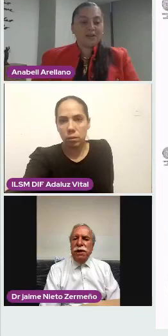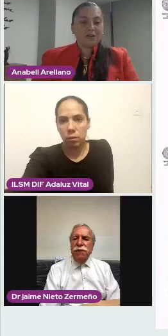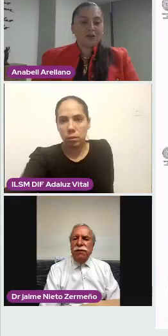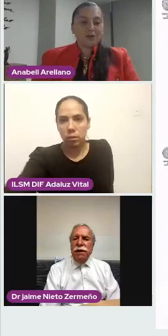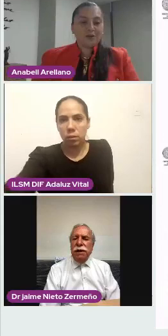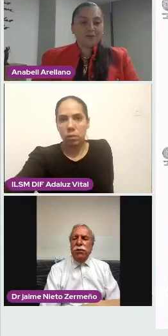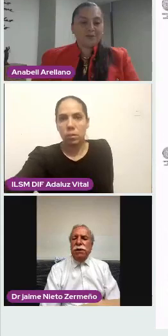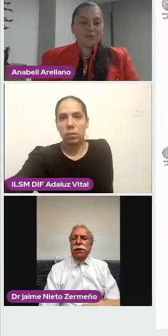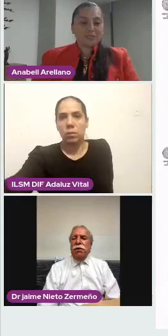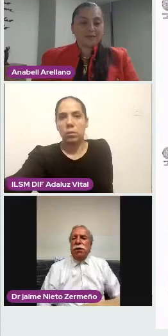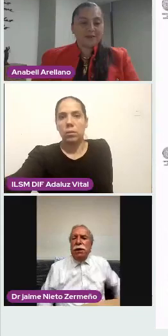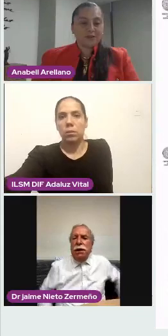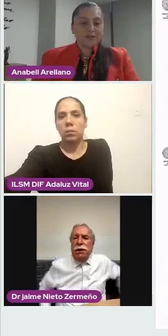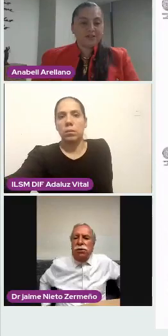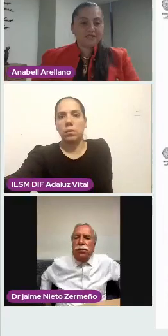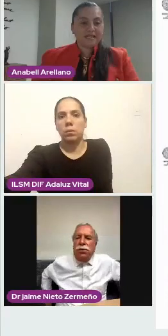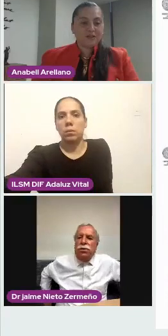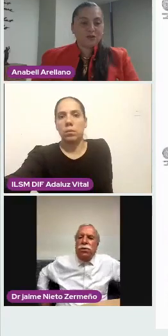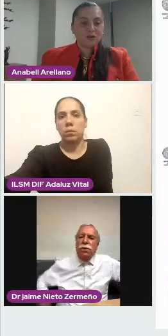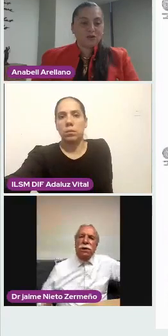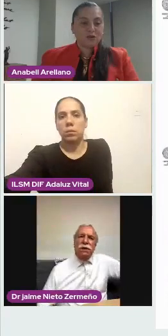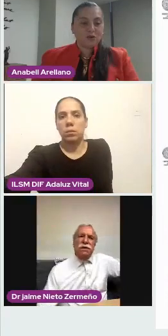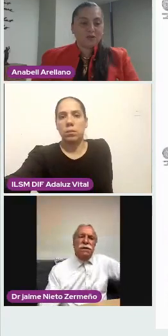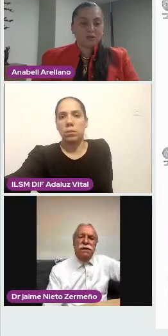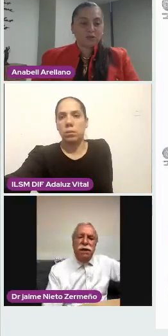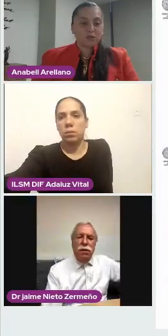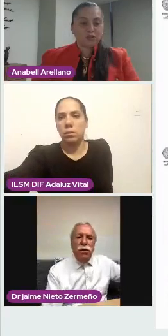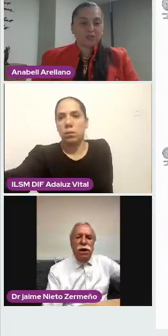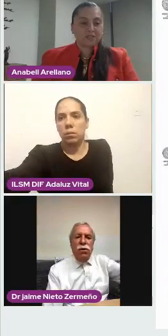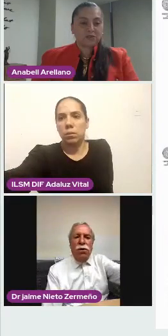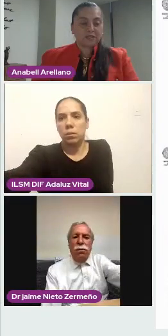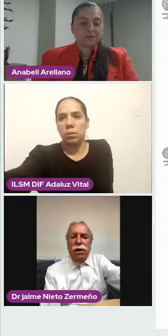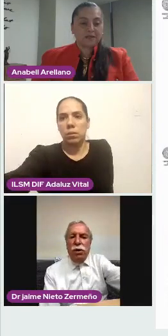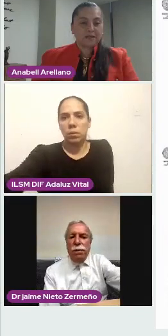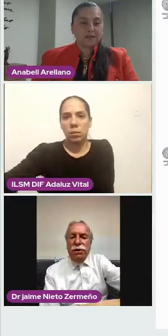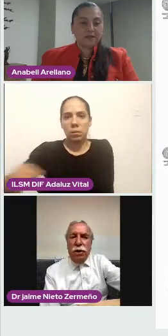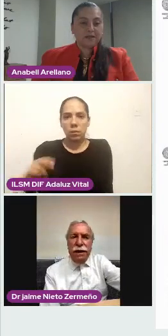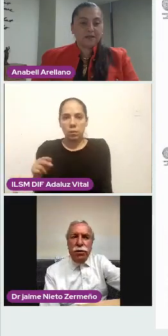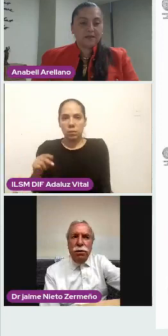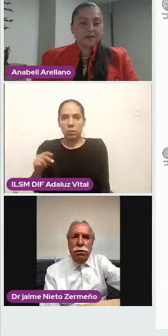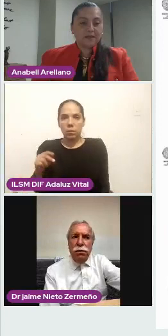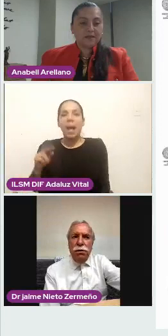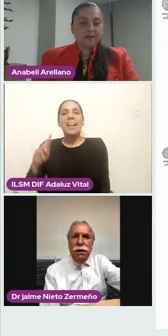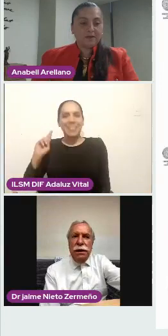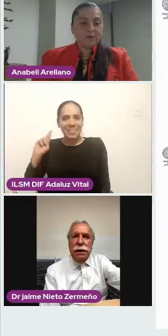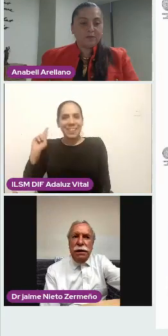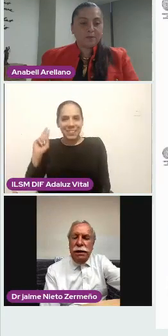Gracias. que no me escuchaba, doctor. Ya no lo escucho. No sé si usted me...